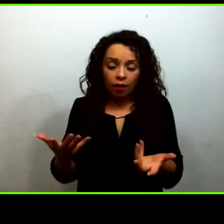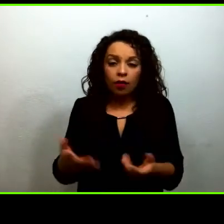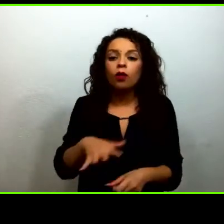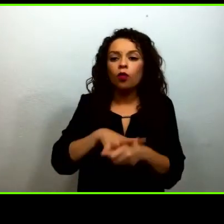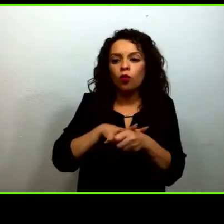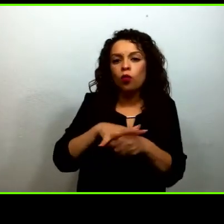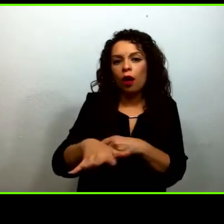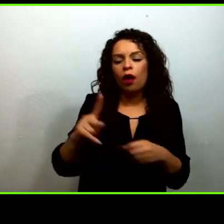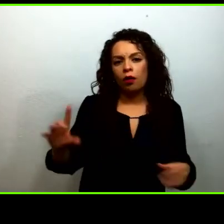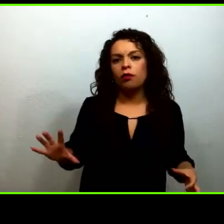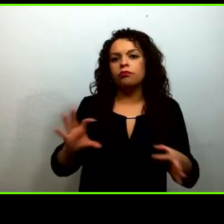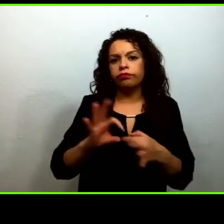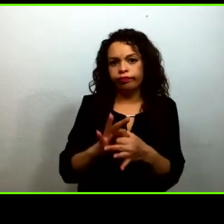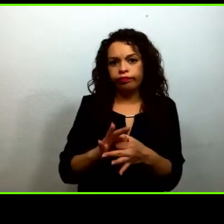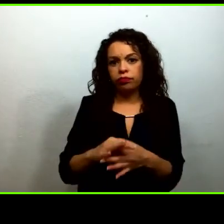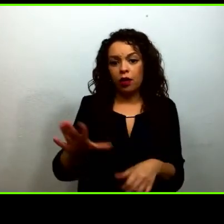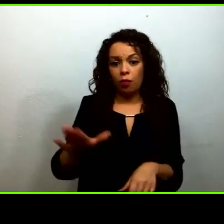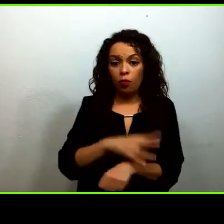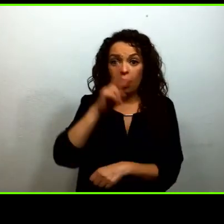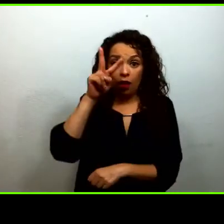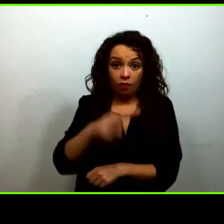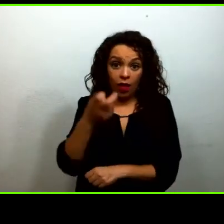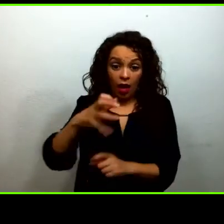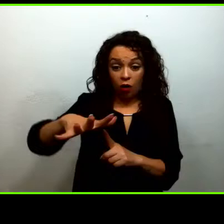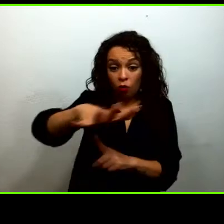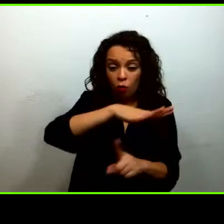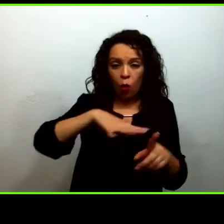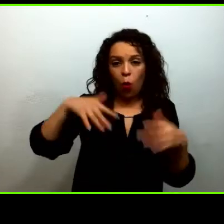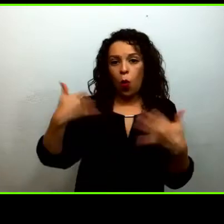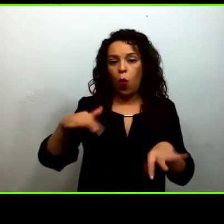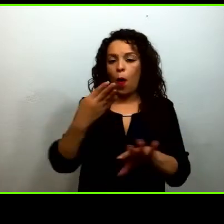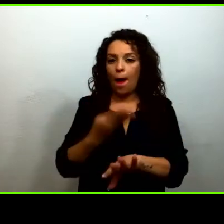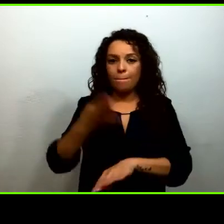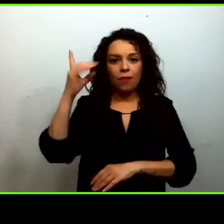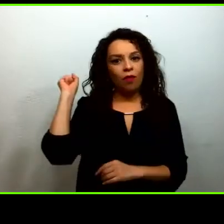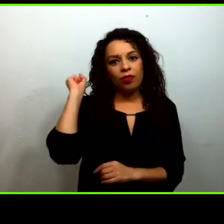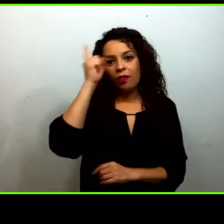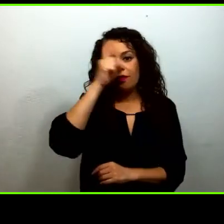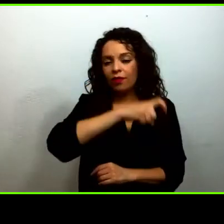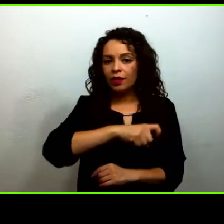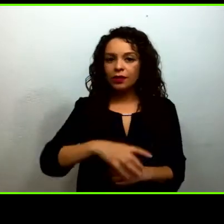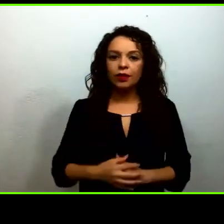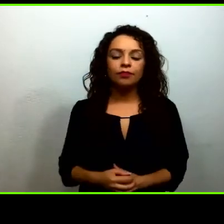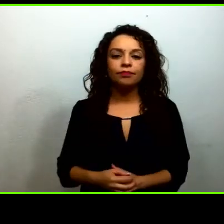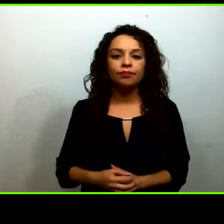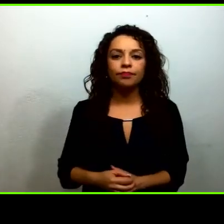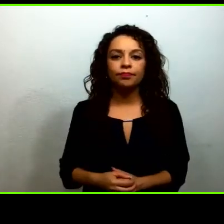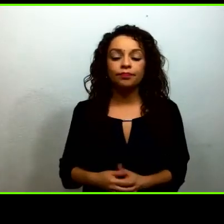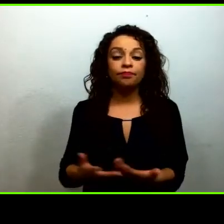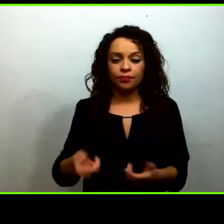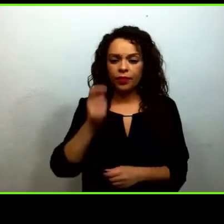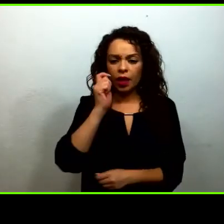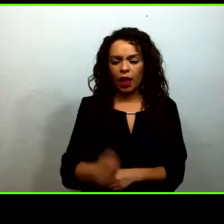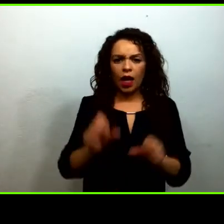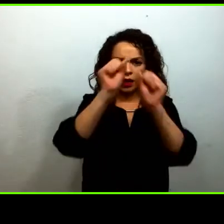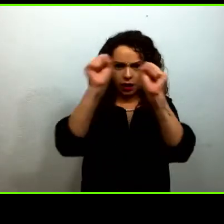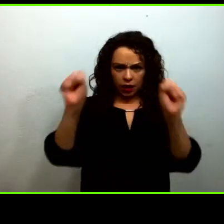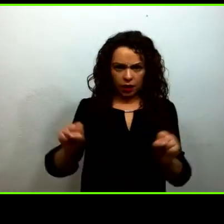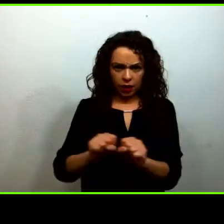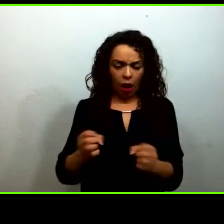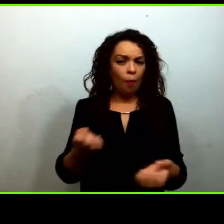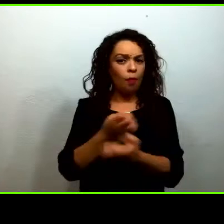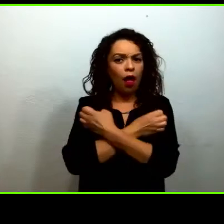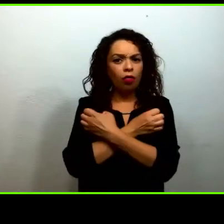en estos contextos tan complejos. Primero, y mi primer planteamiento es que tenemos que ver al sistema educativo como parte de un